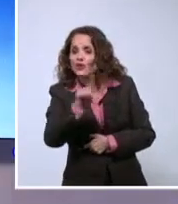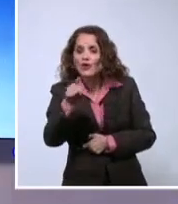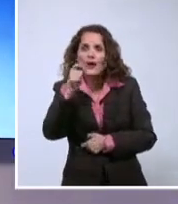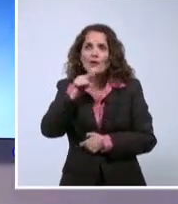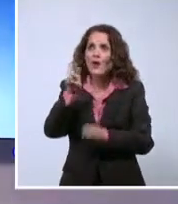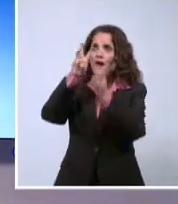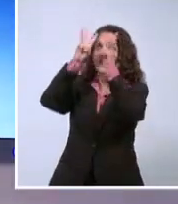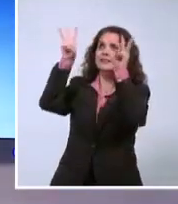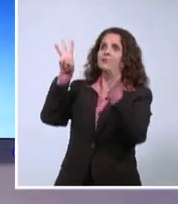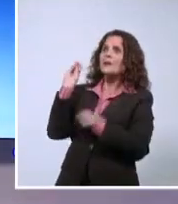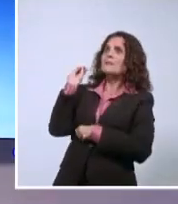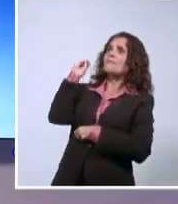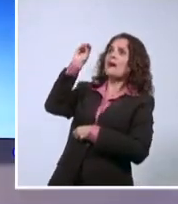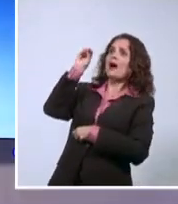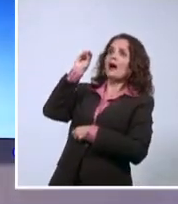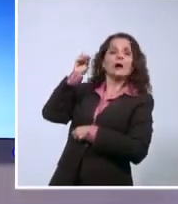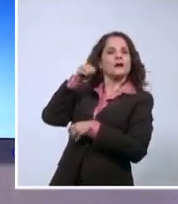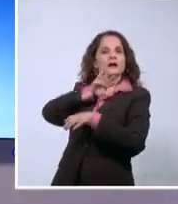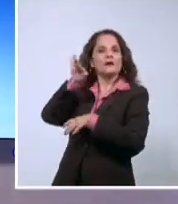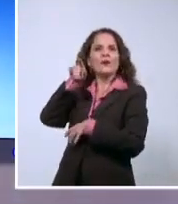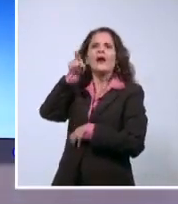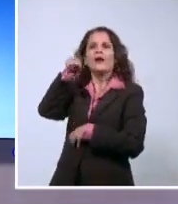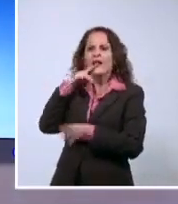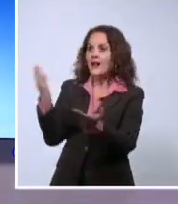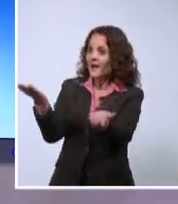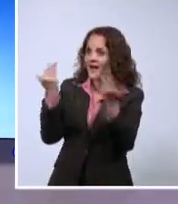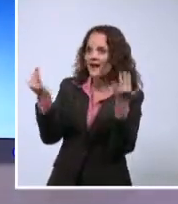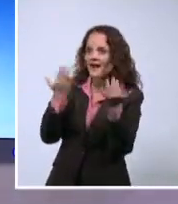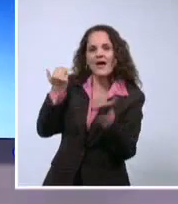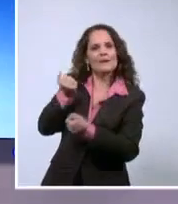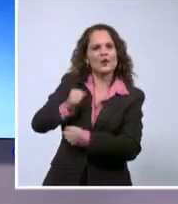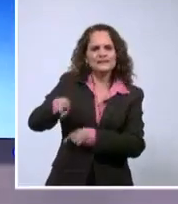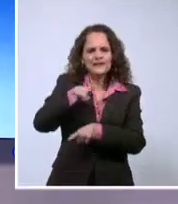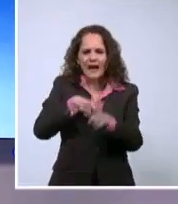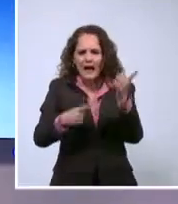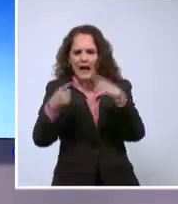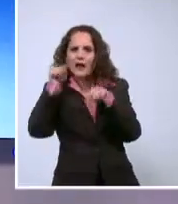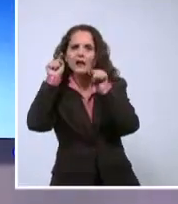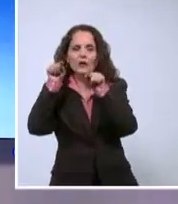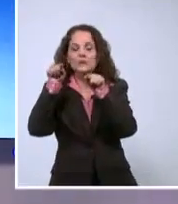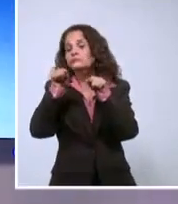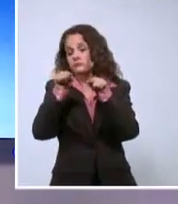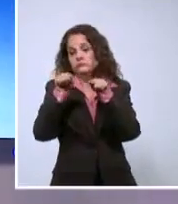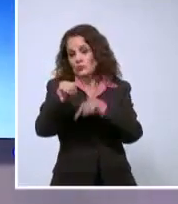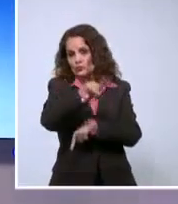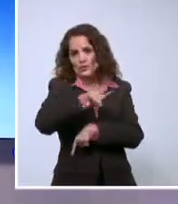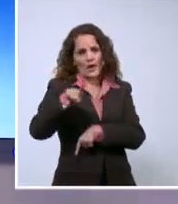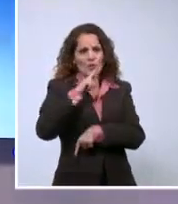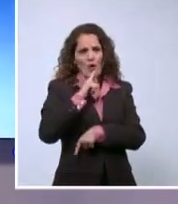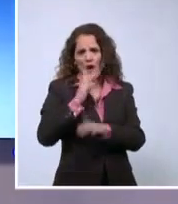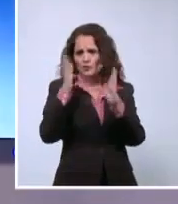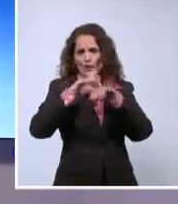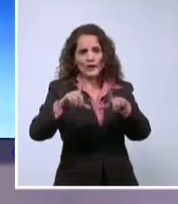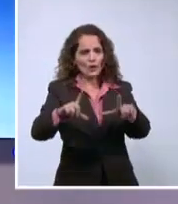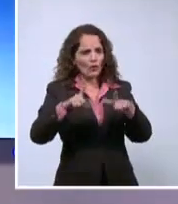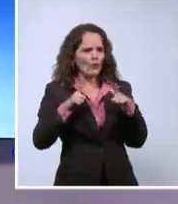sociales su llamado a la violencia, si usted rompe toda norma de la más elemental civilidad, si usted busca